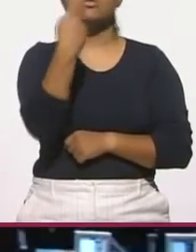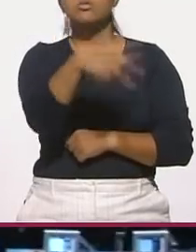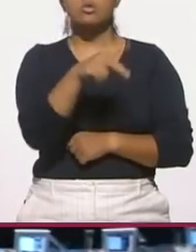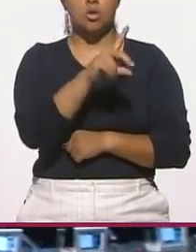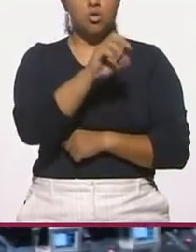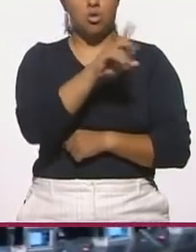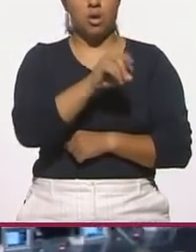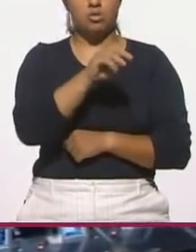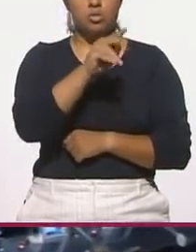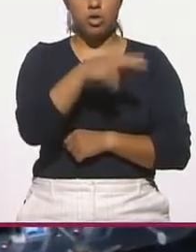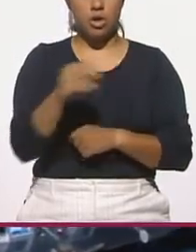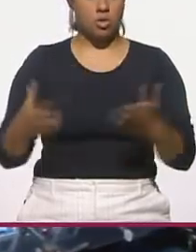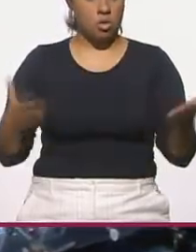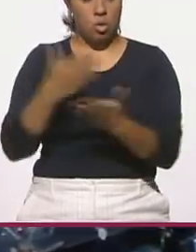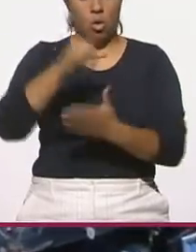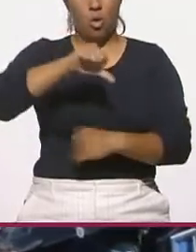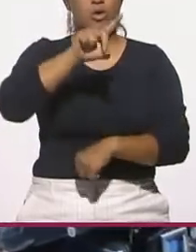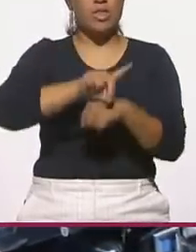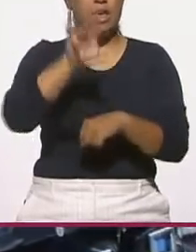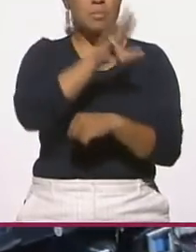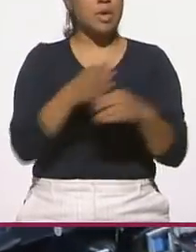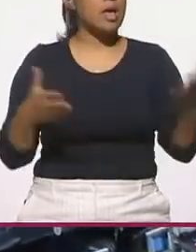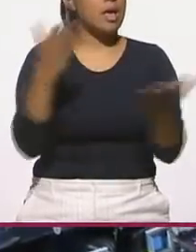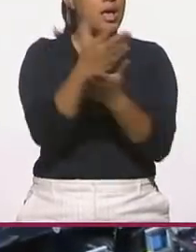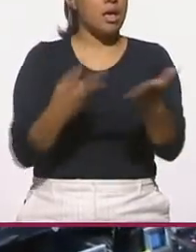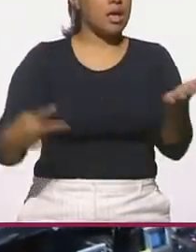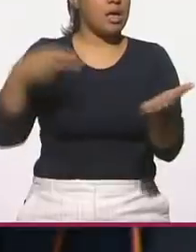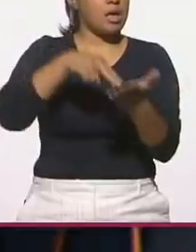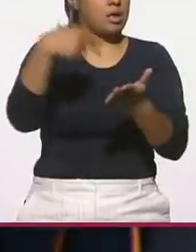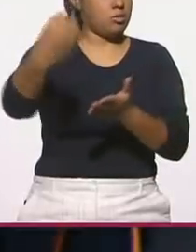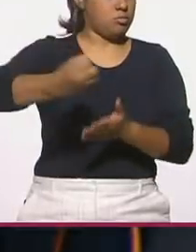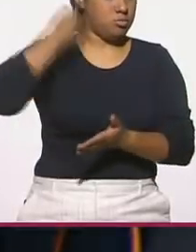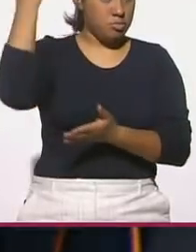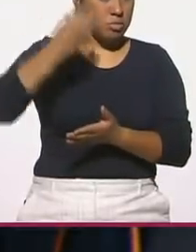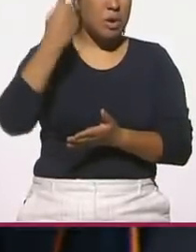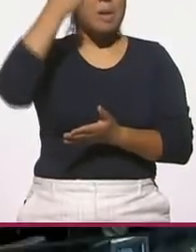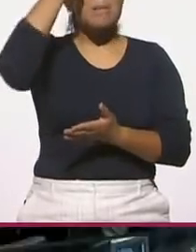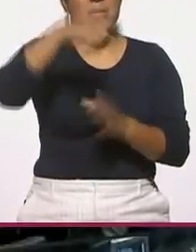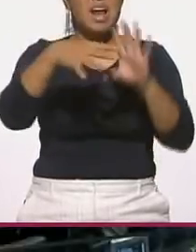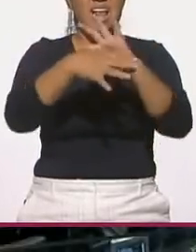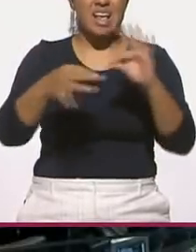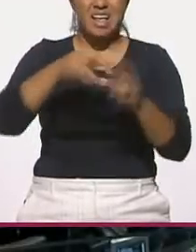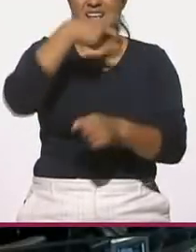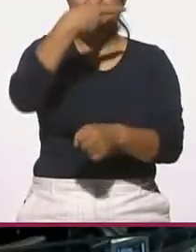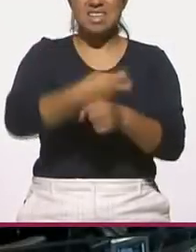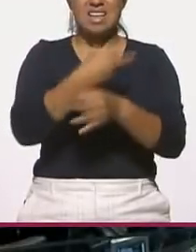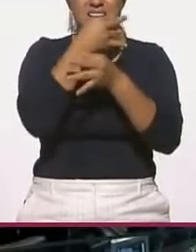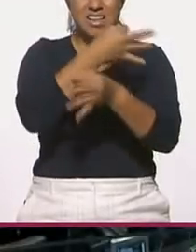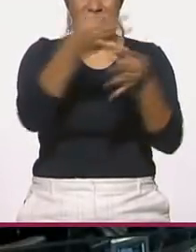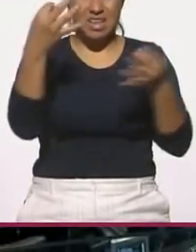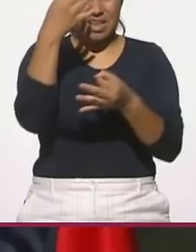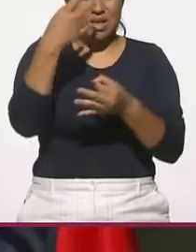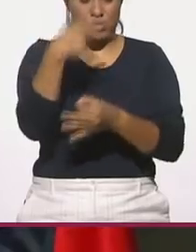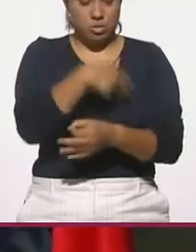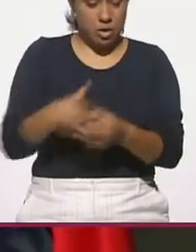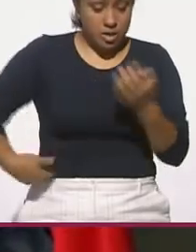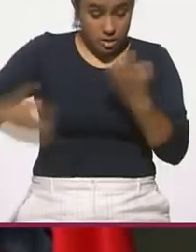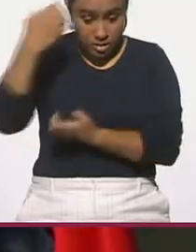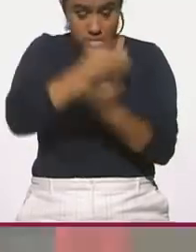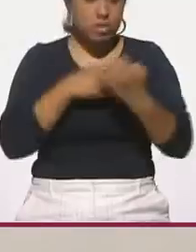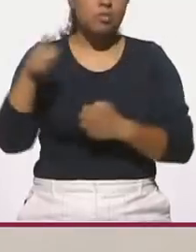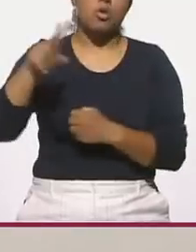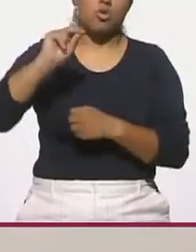Durazo Montaño ya no acudirá este miércoles a comparecer ante el Pleno de la Cámara Alta como parte del análisis del segundo informe presidencial.